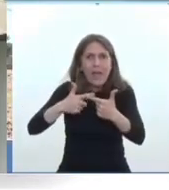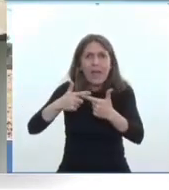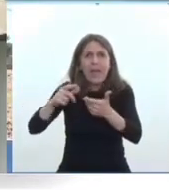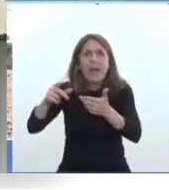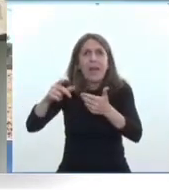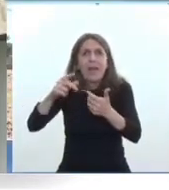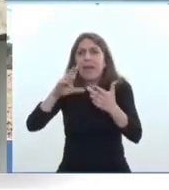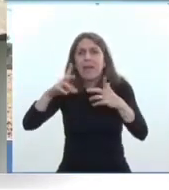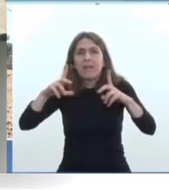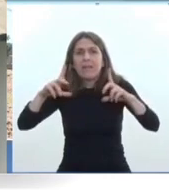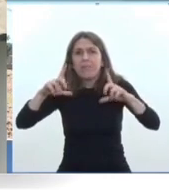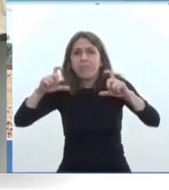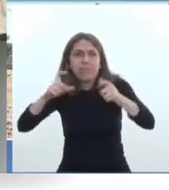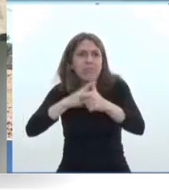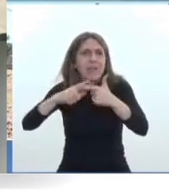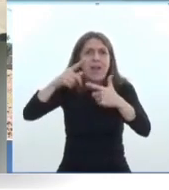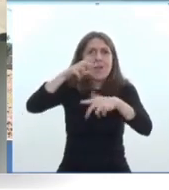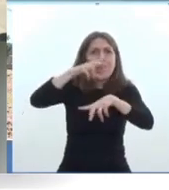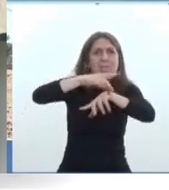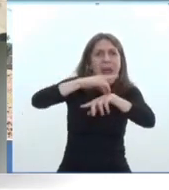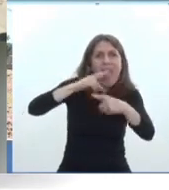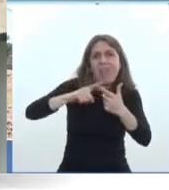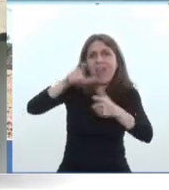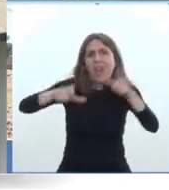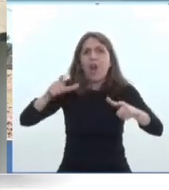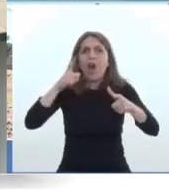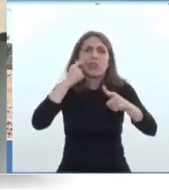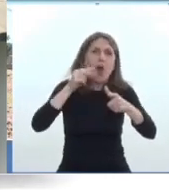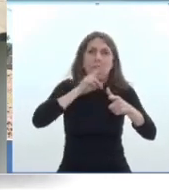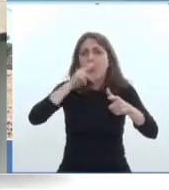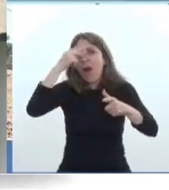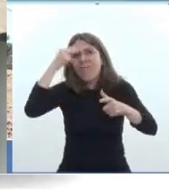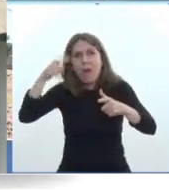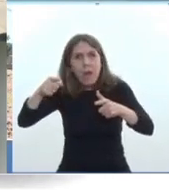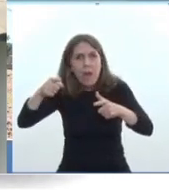terapistas, porque faltan médicos, porque faltan enfermeros y enfermeras.